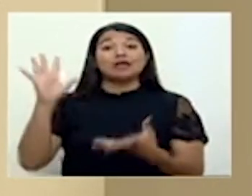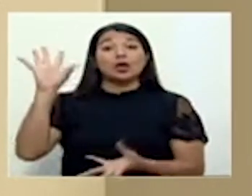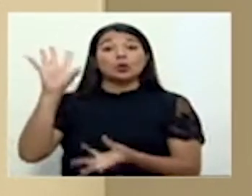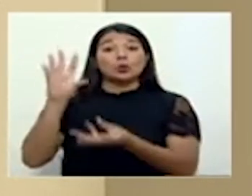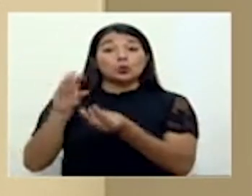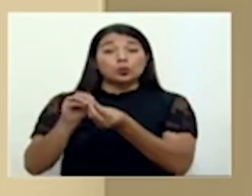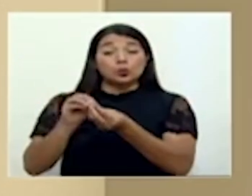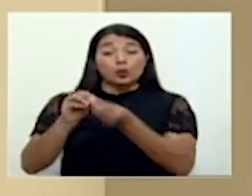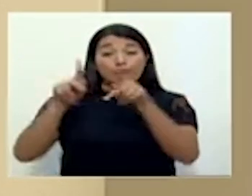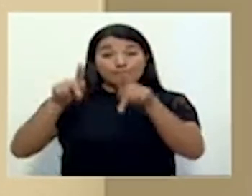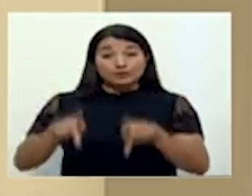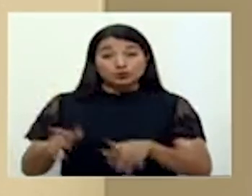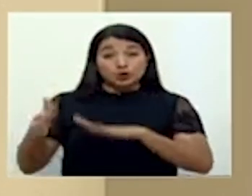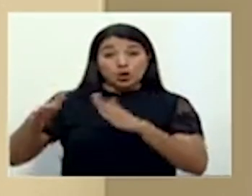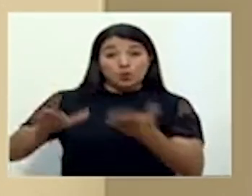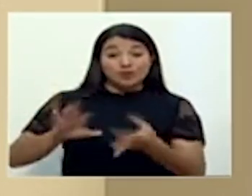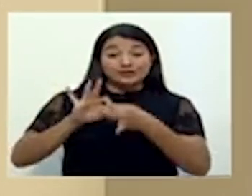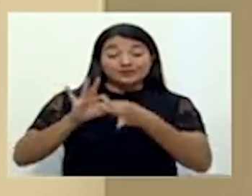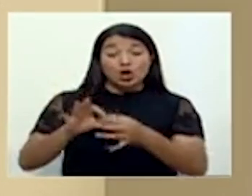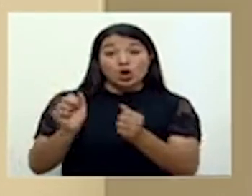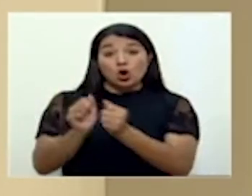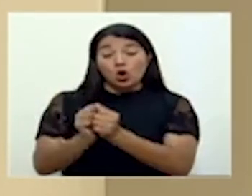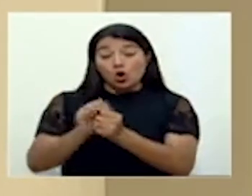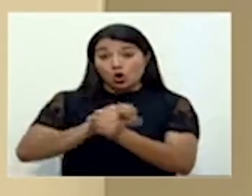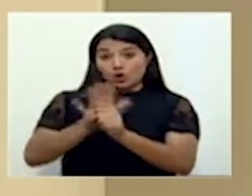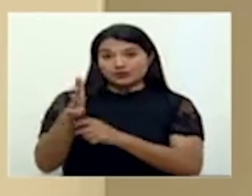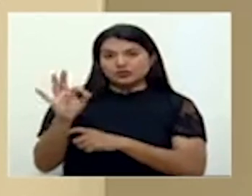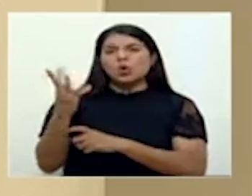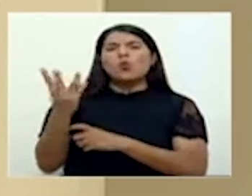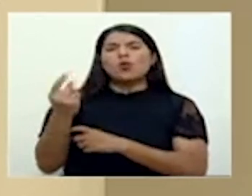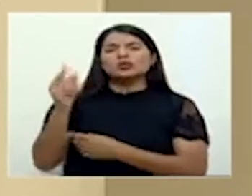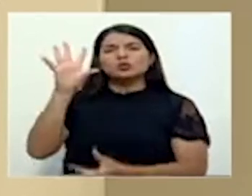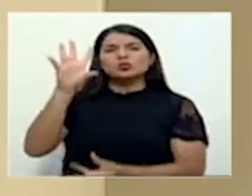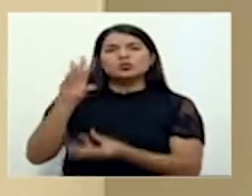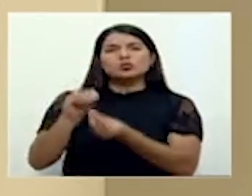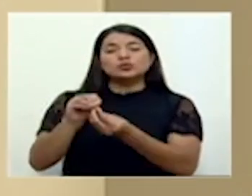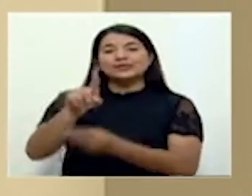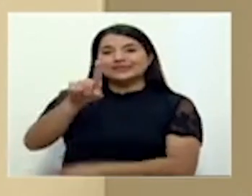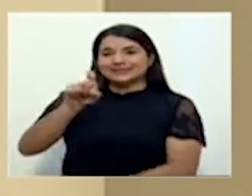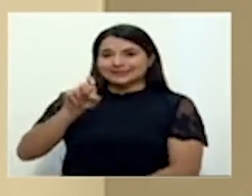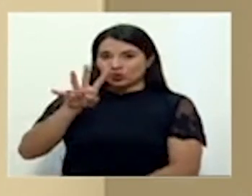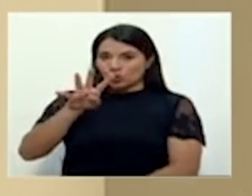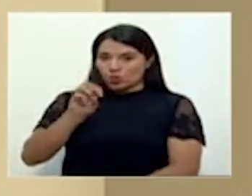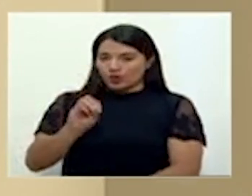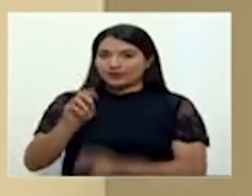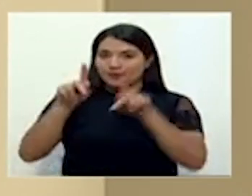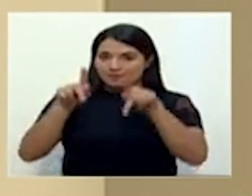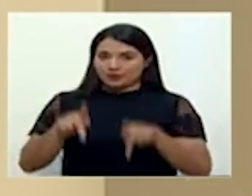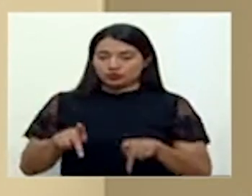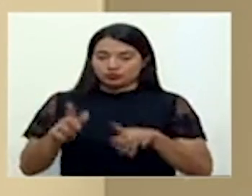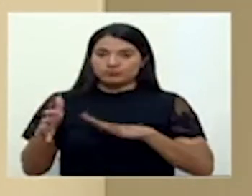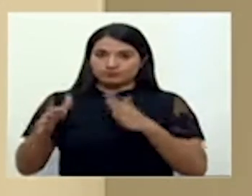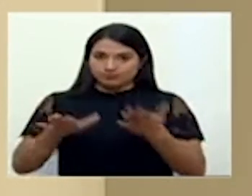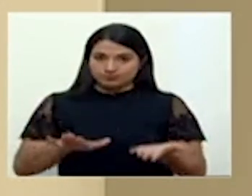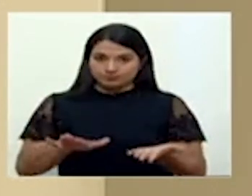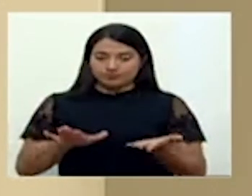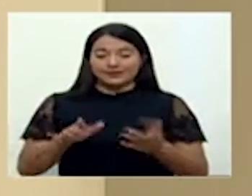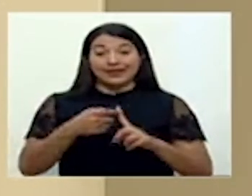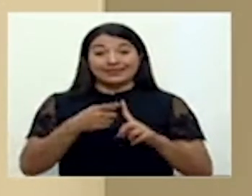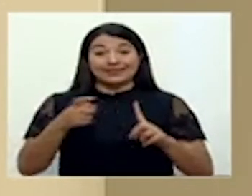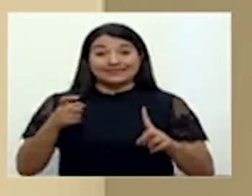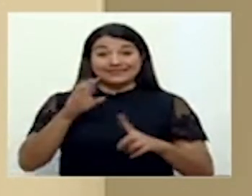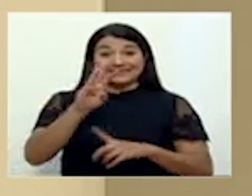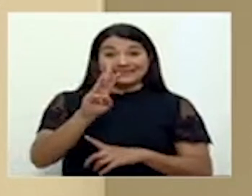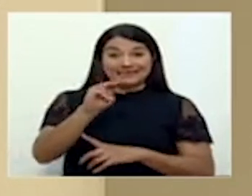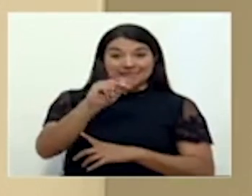fallecido relacionadas con el COVID-19 a 140 desde que empezó a registrarse casos en Costa Rica el 6